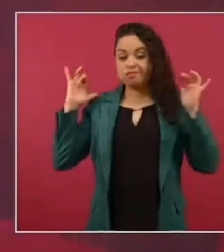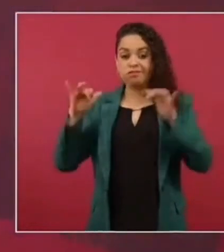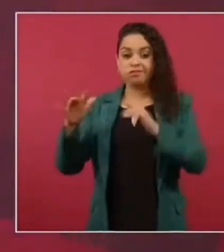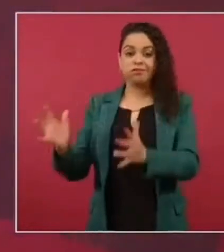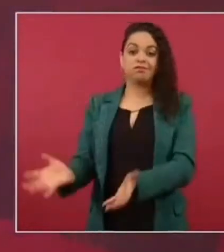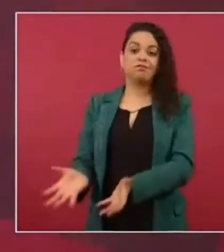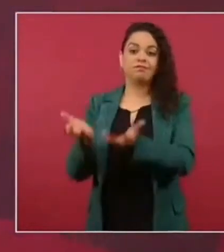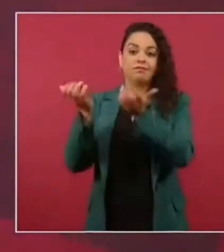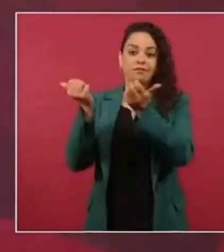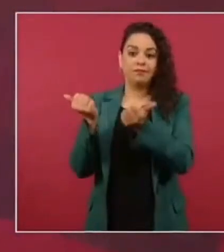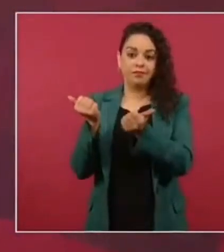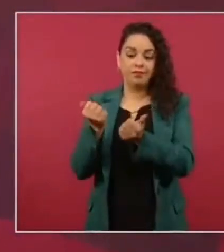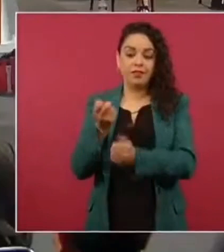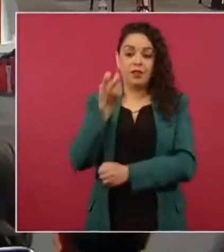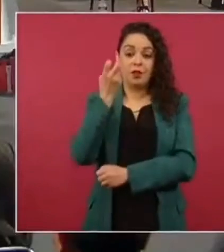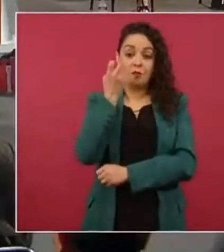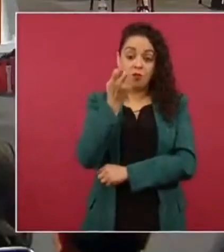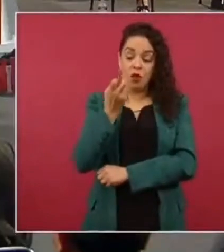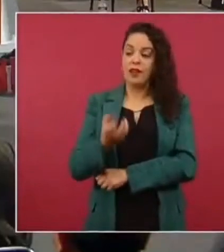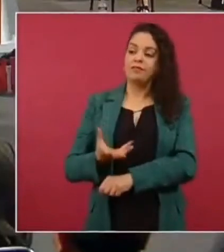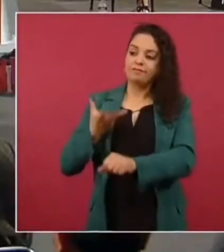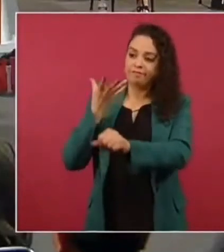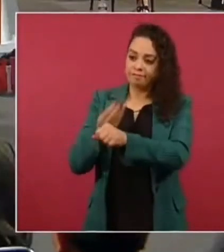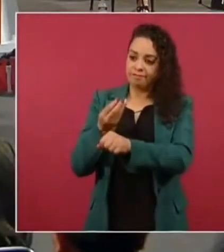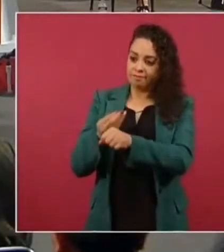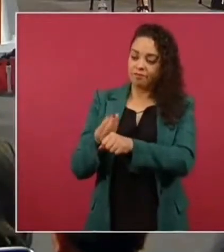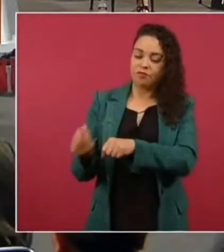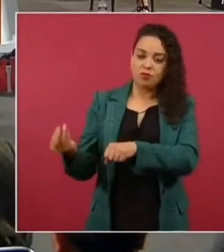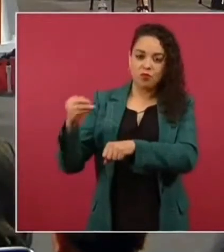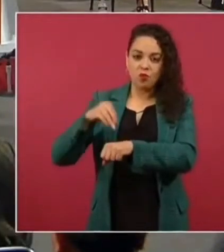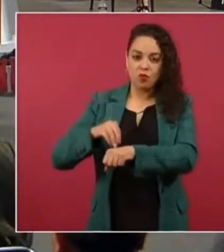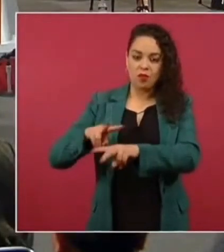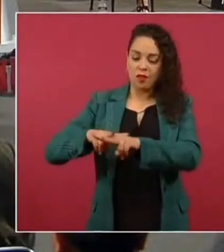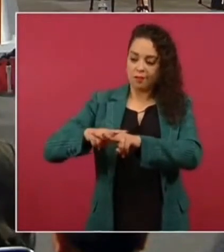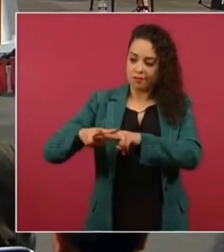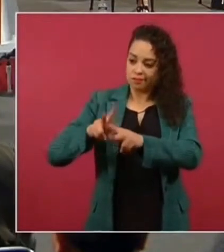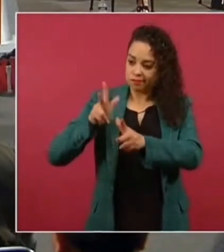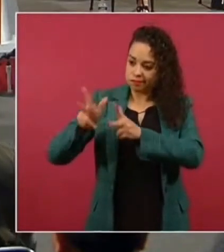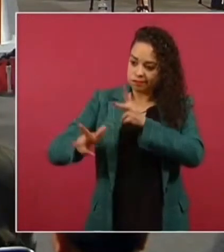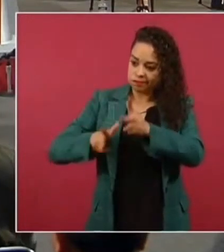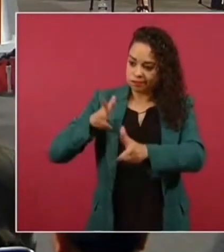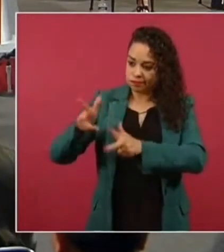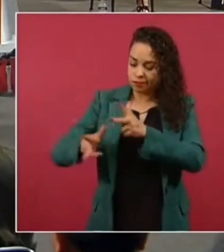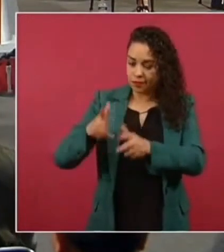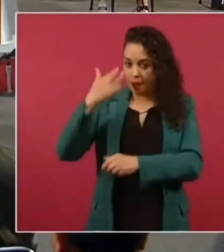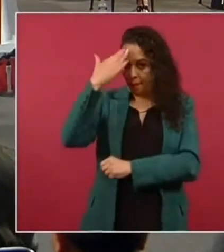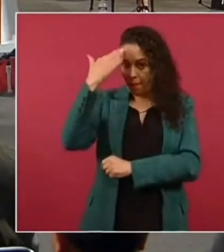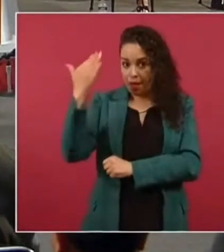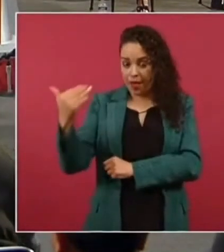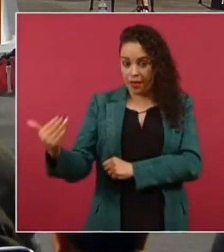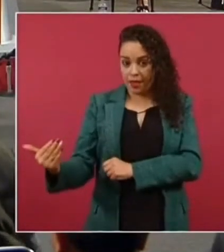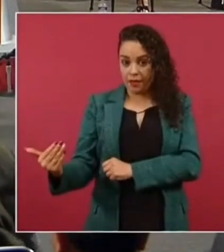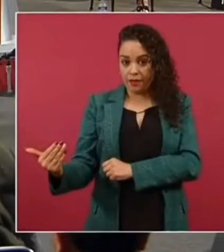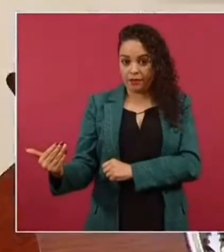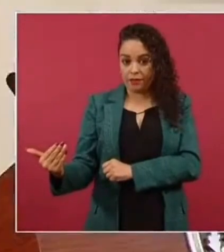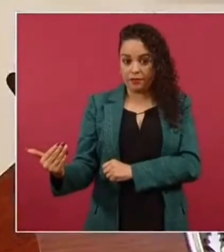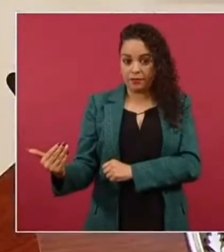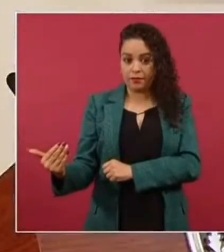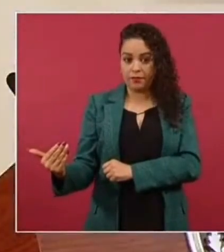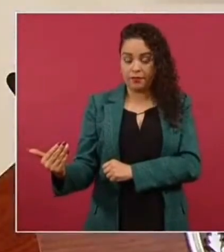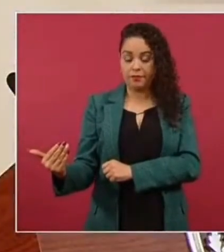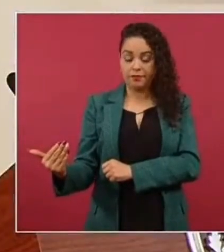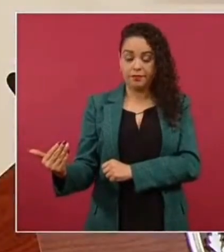ya está aprobado.